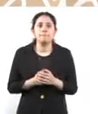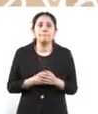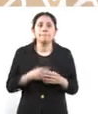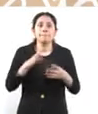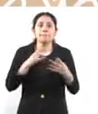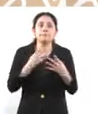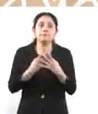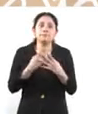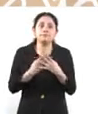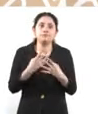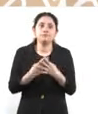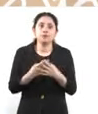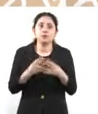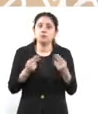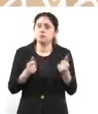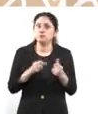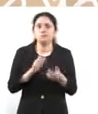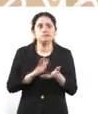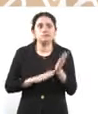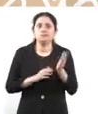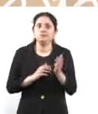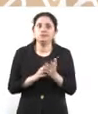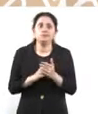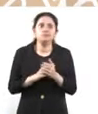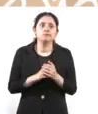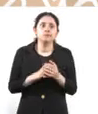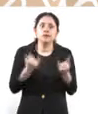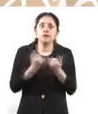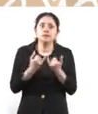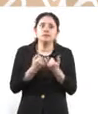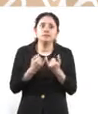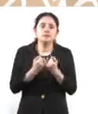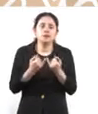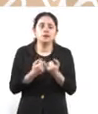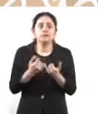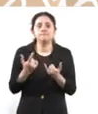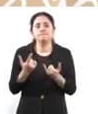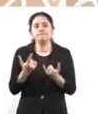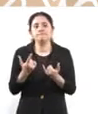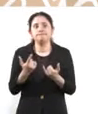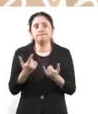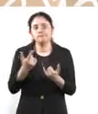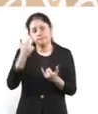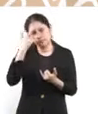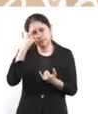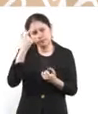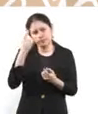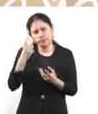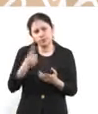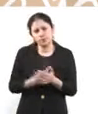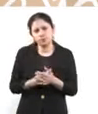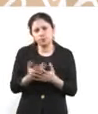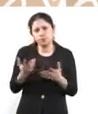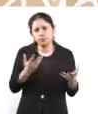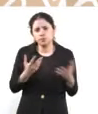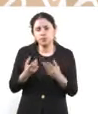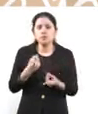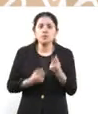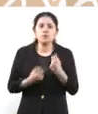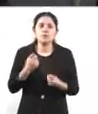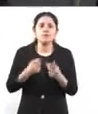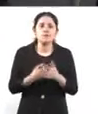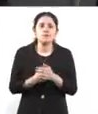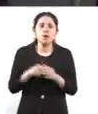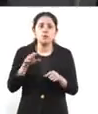oficiosa. También para casos, bueno, hay, por ejemplo, para casos de